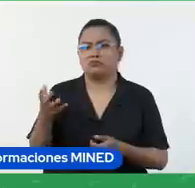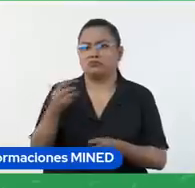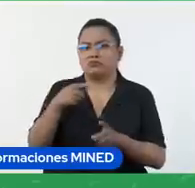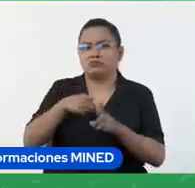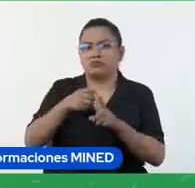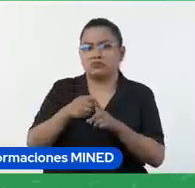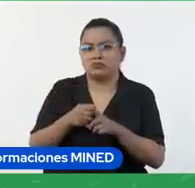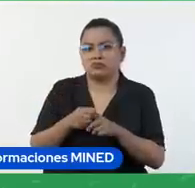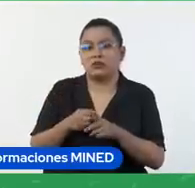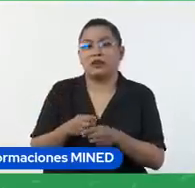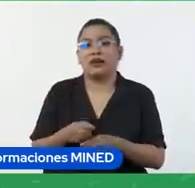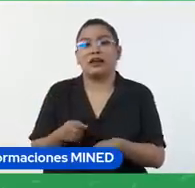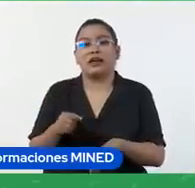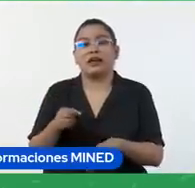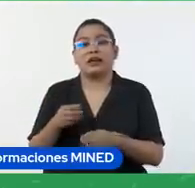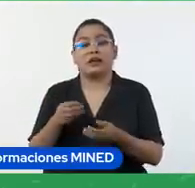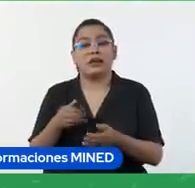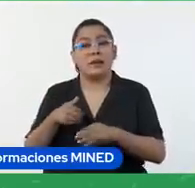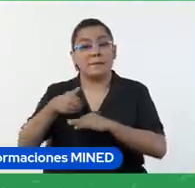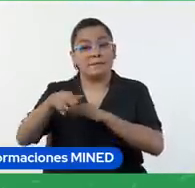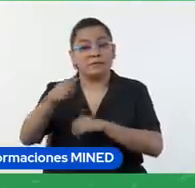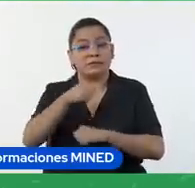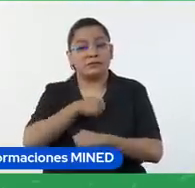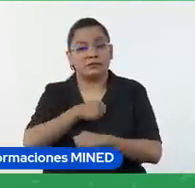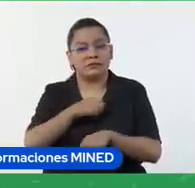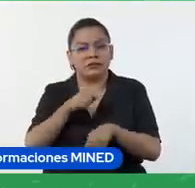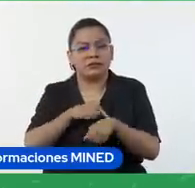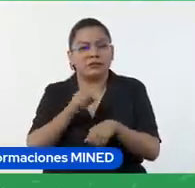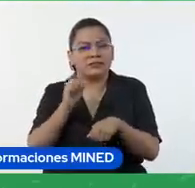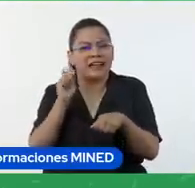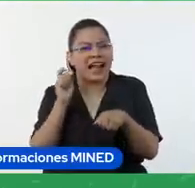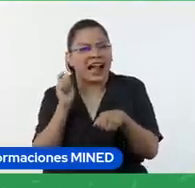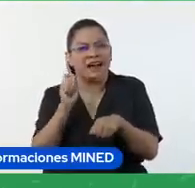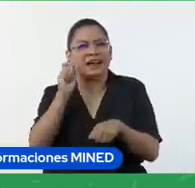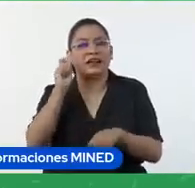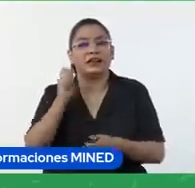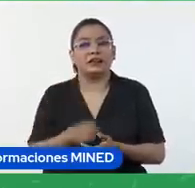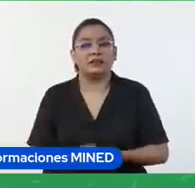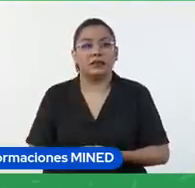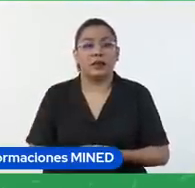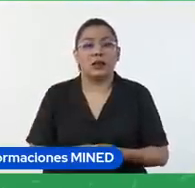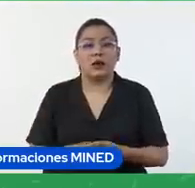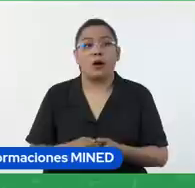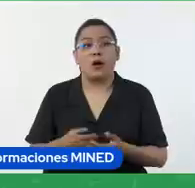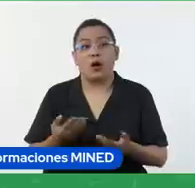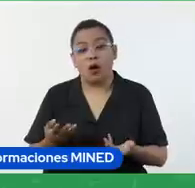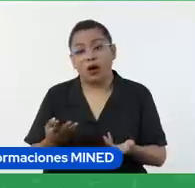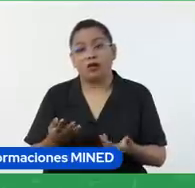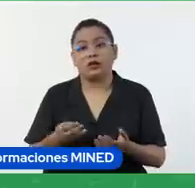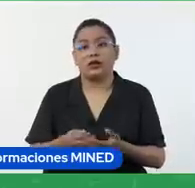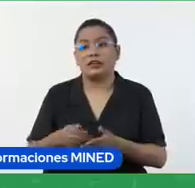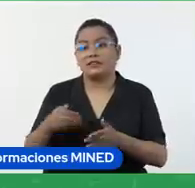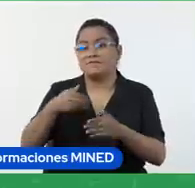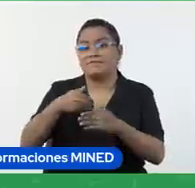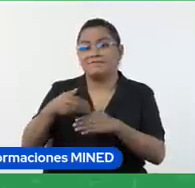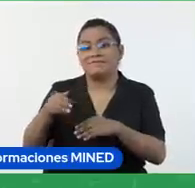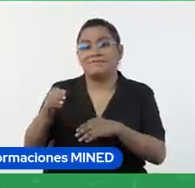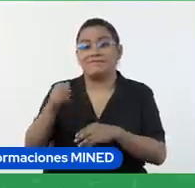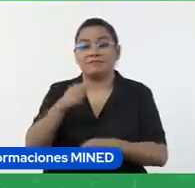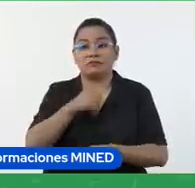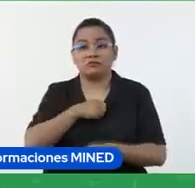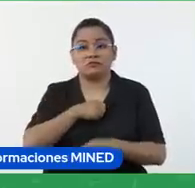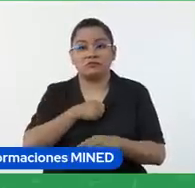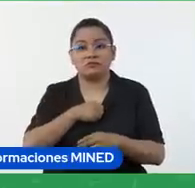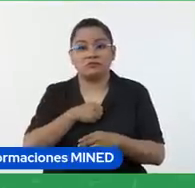límite, y por debajo de los estándares, sería una entrega fuera de plazo. Si no entrega, no hay